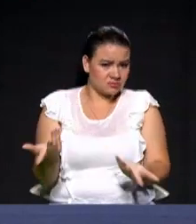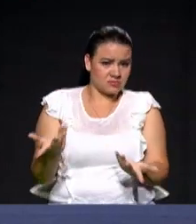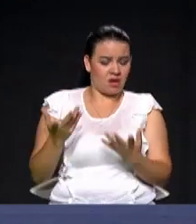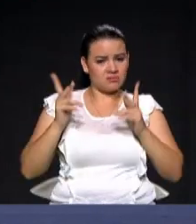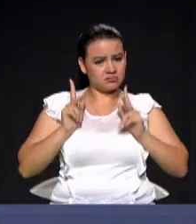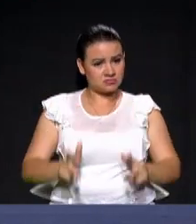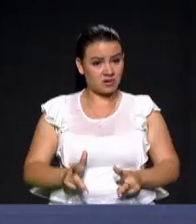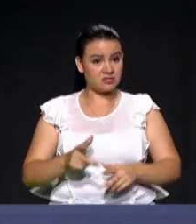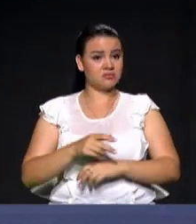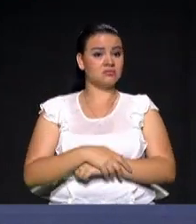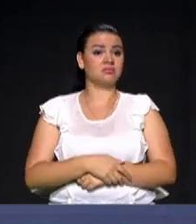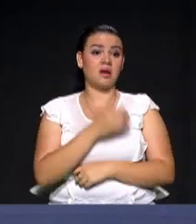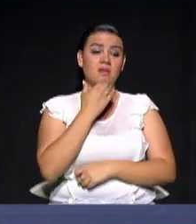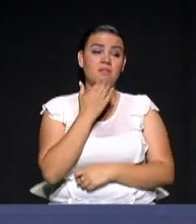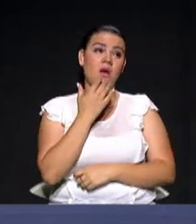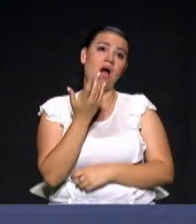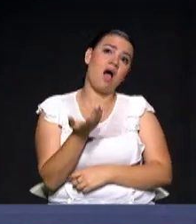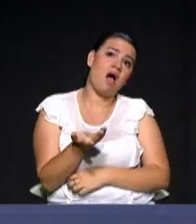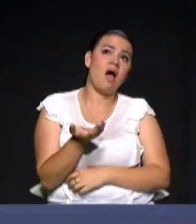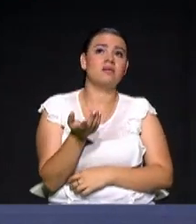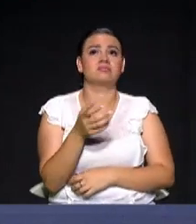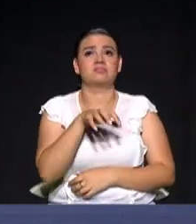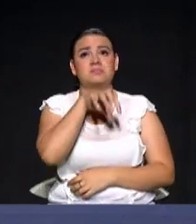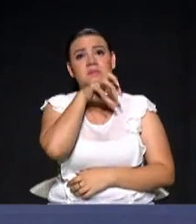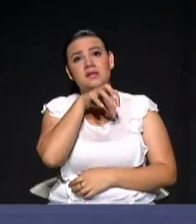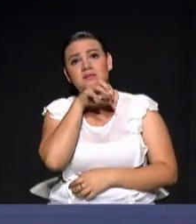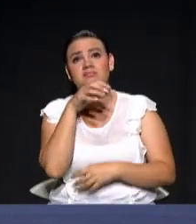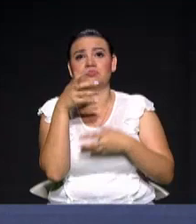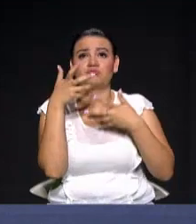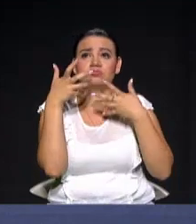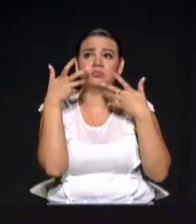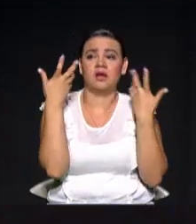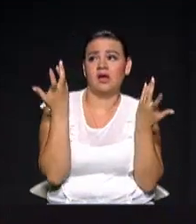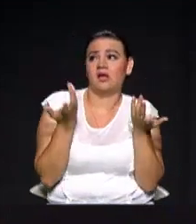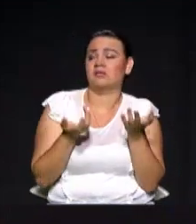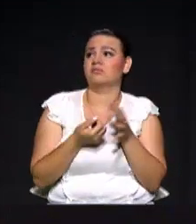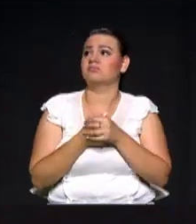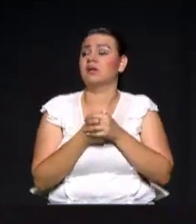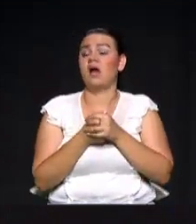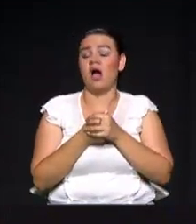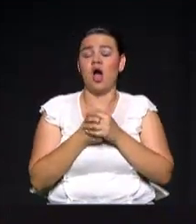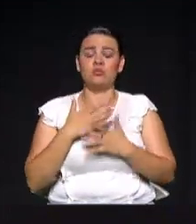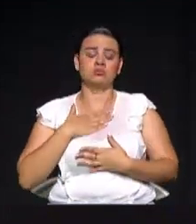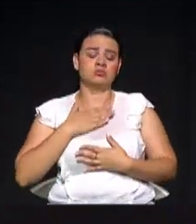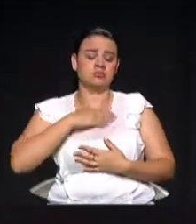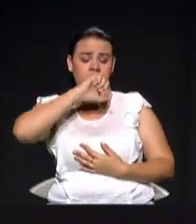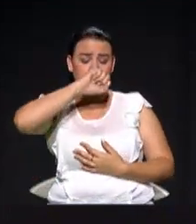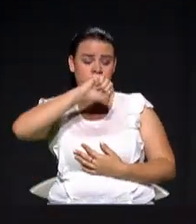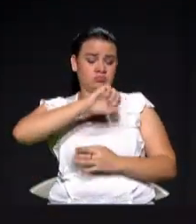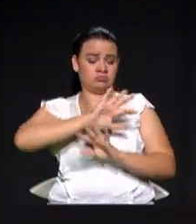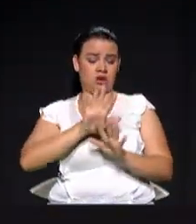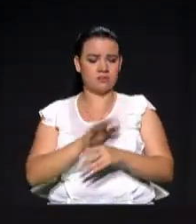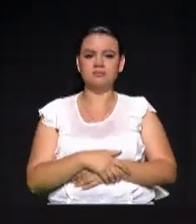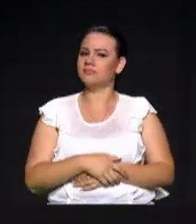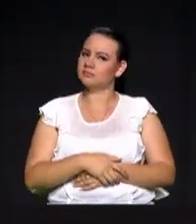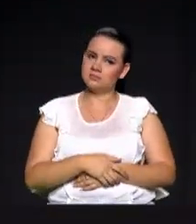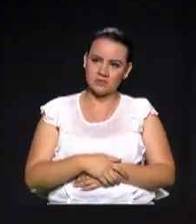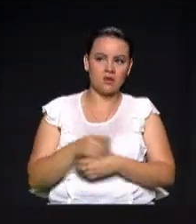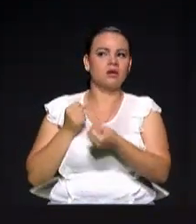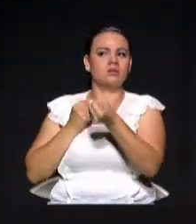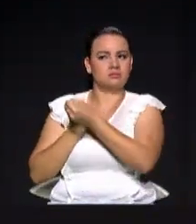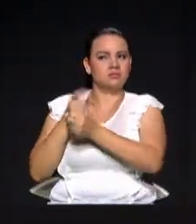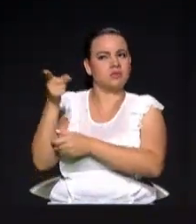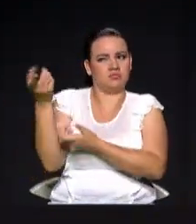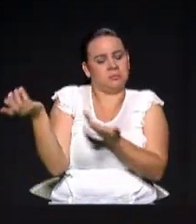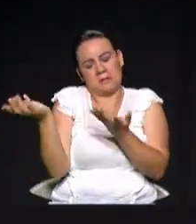el que tenga un gato, es el que habla de los animales. No, los animales los vamos a jubilar. Y la